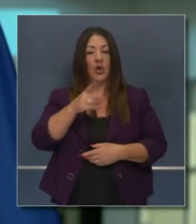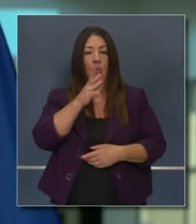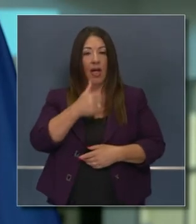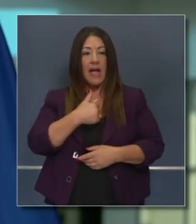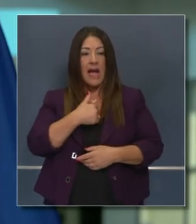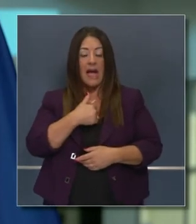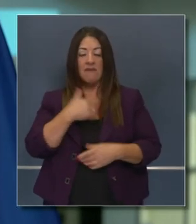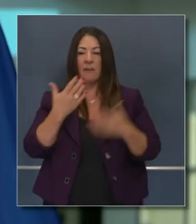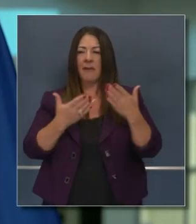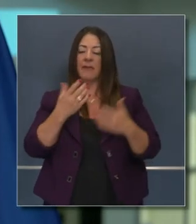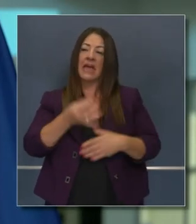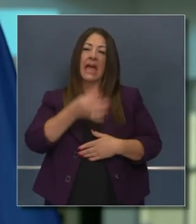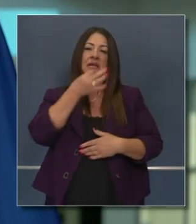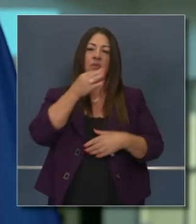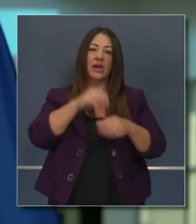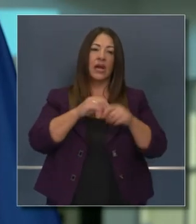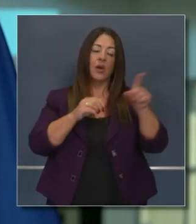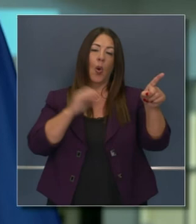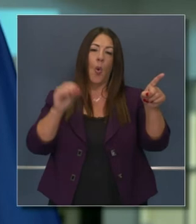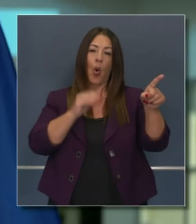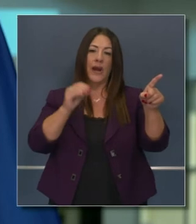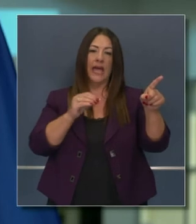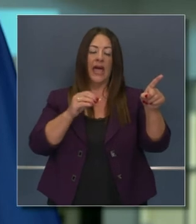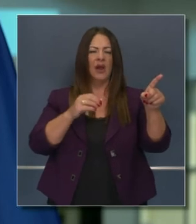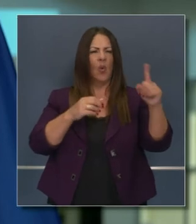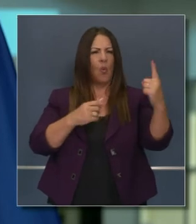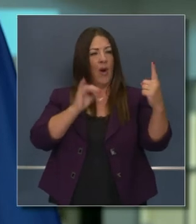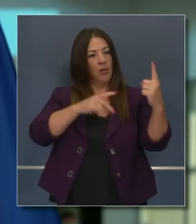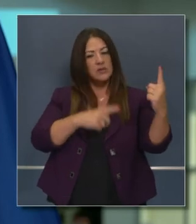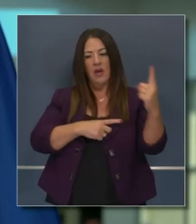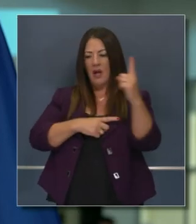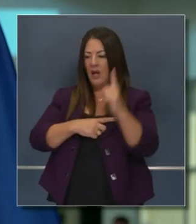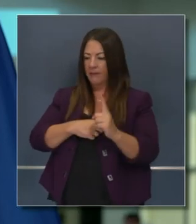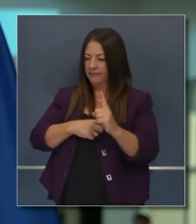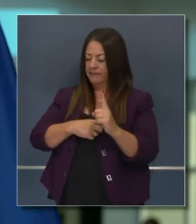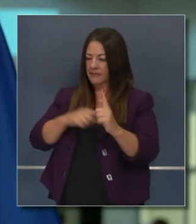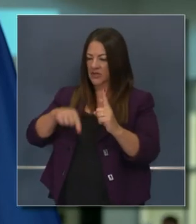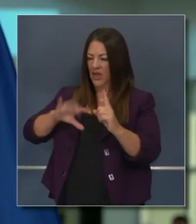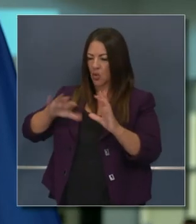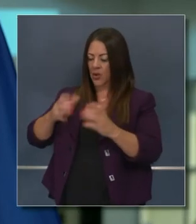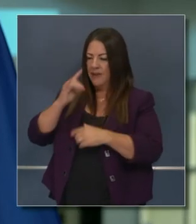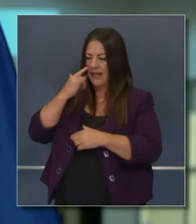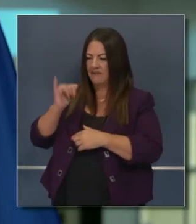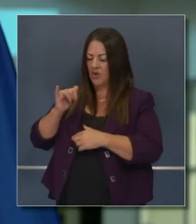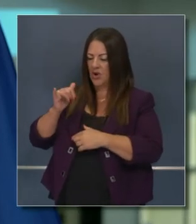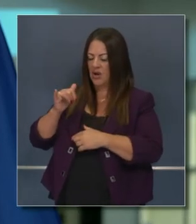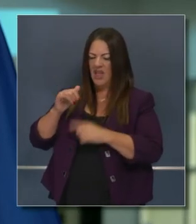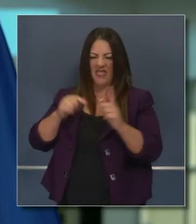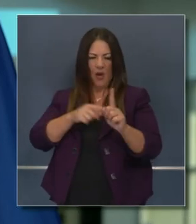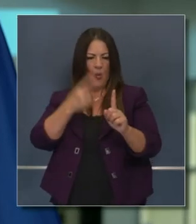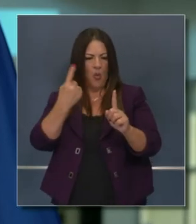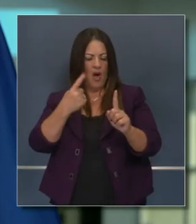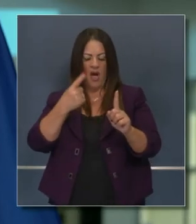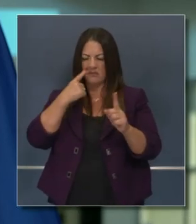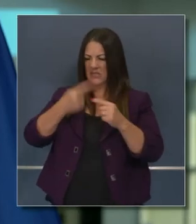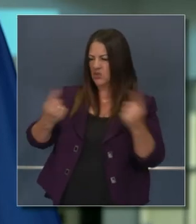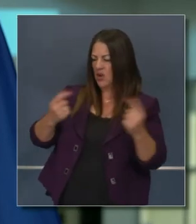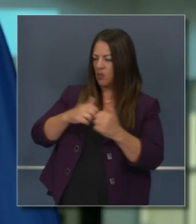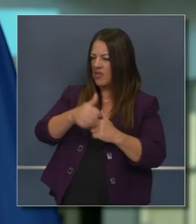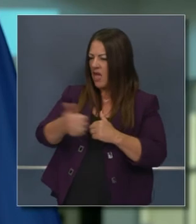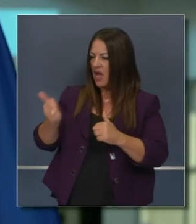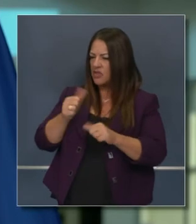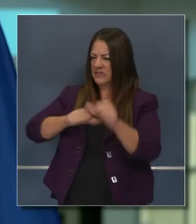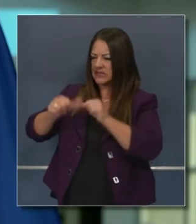existir el hecho que no hay unanimidad. Podría haber alguien en Oregon que bloquea la vacuna California,